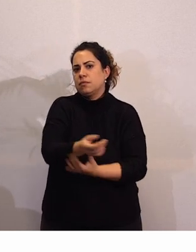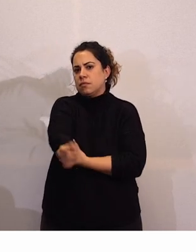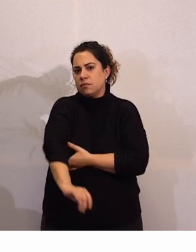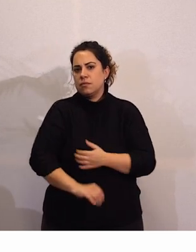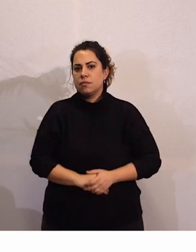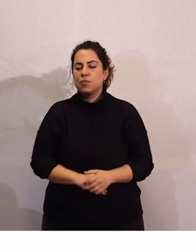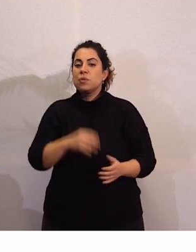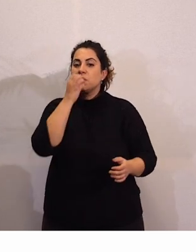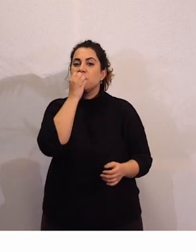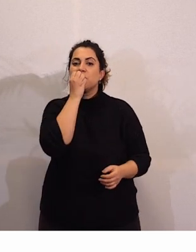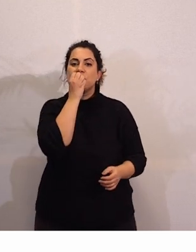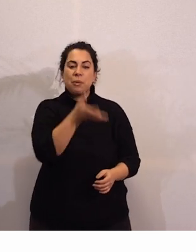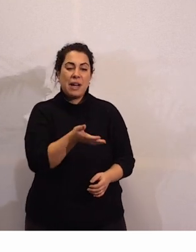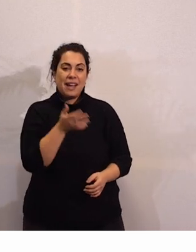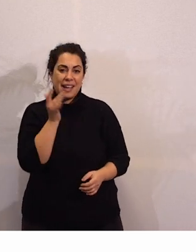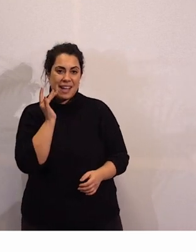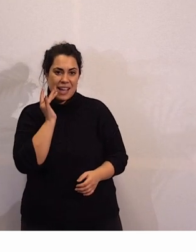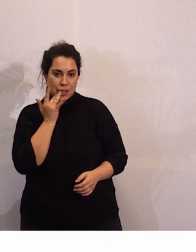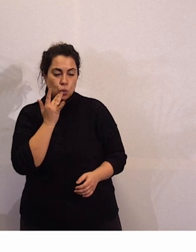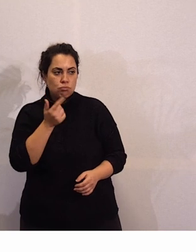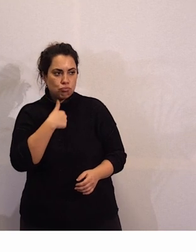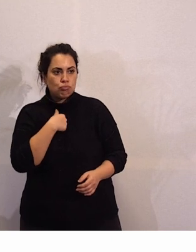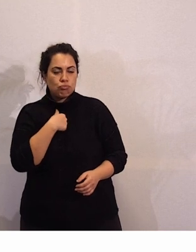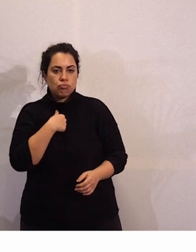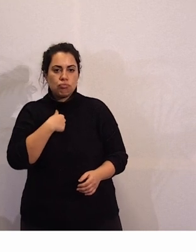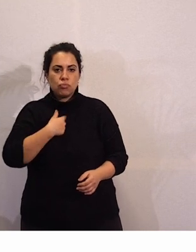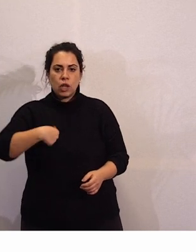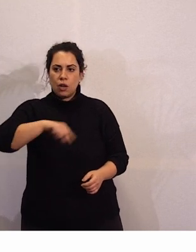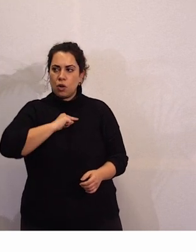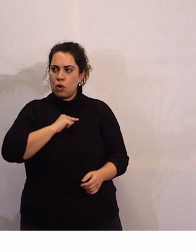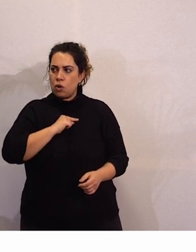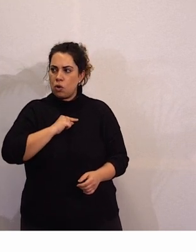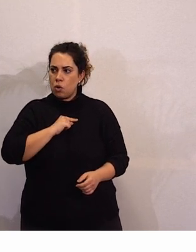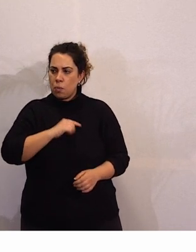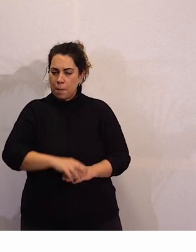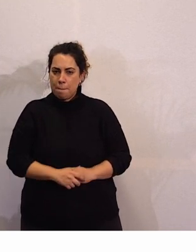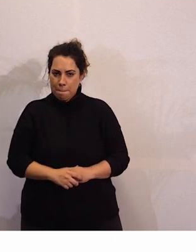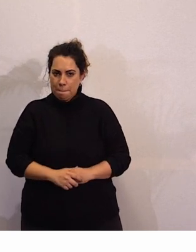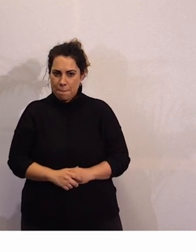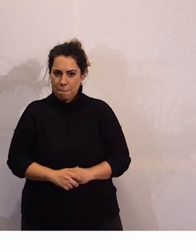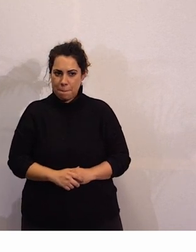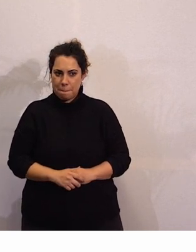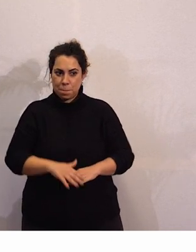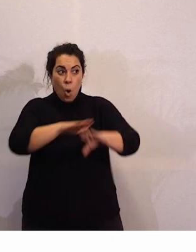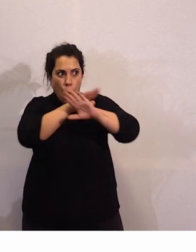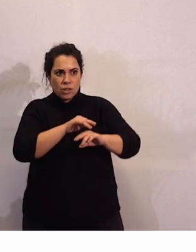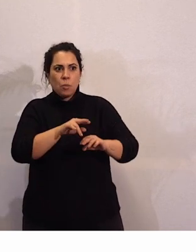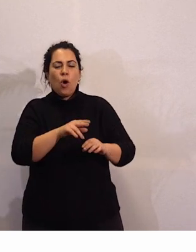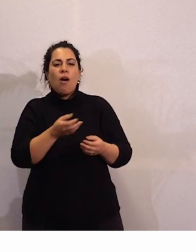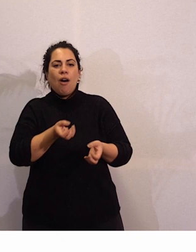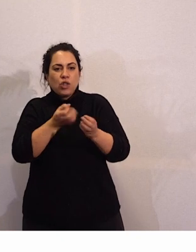jesús nos sumamos a este último punto del feminismo